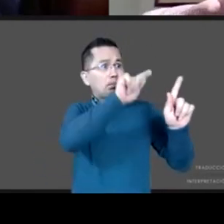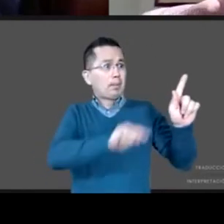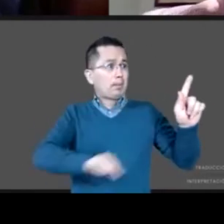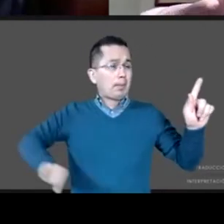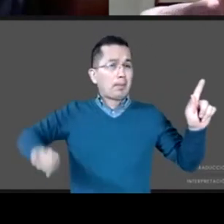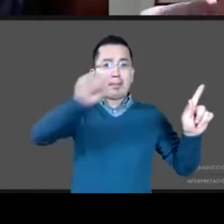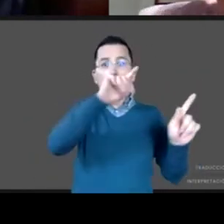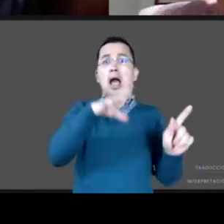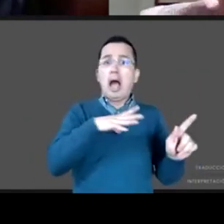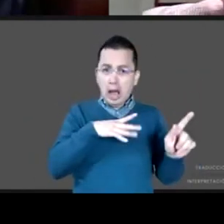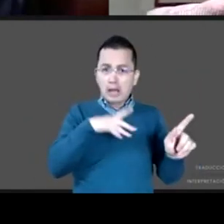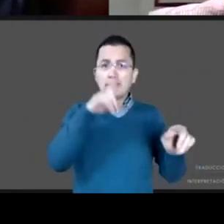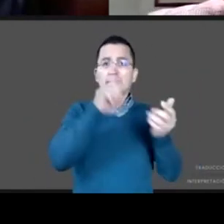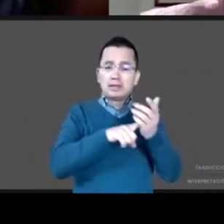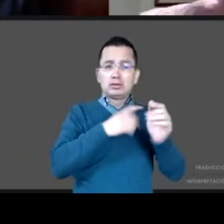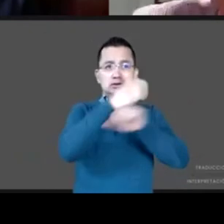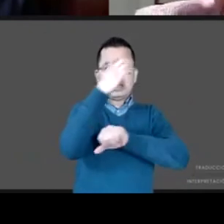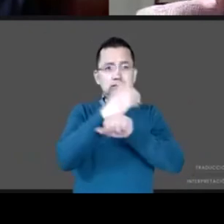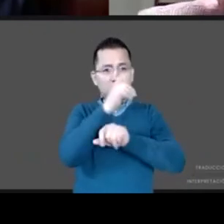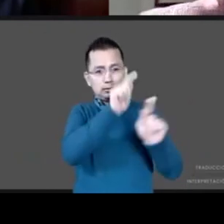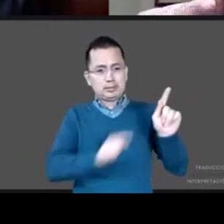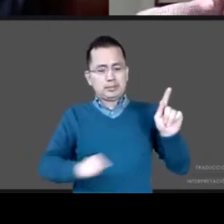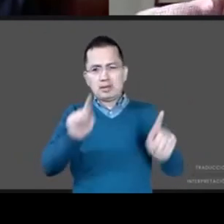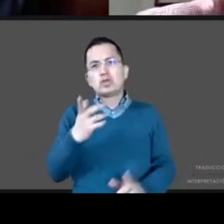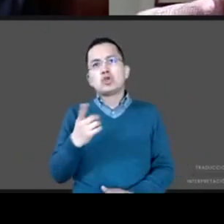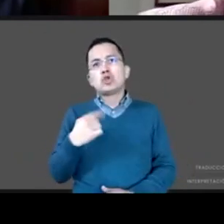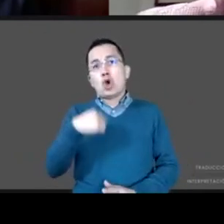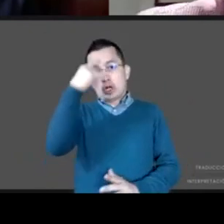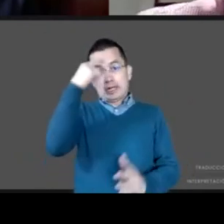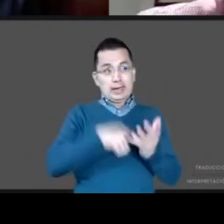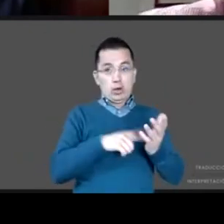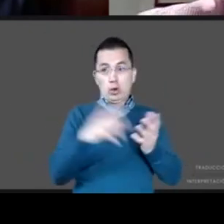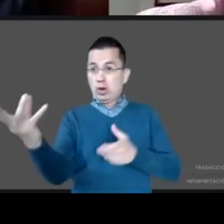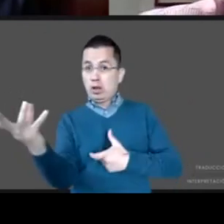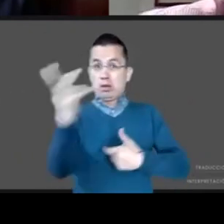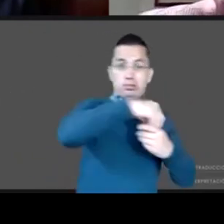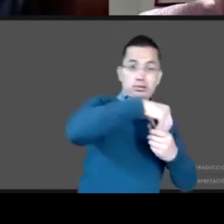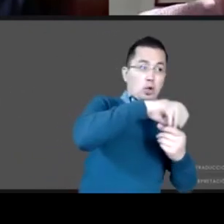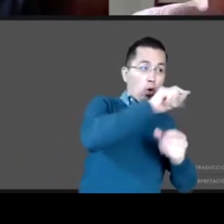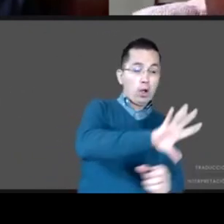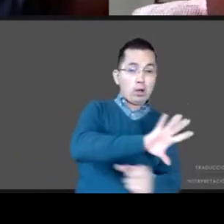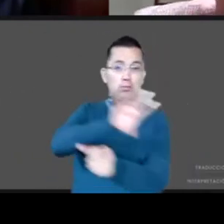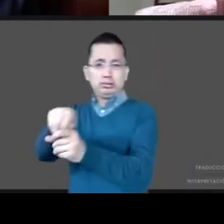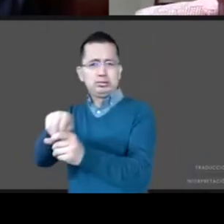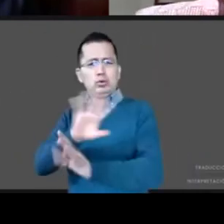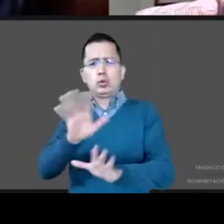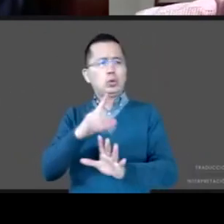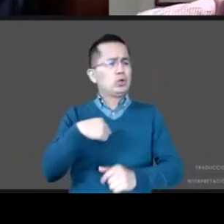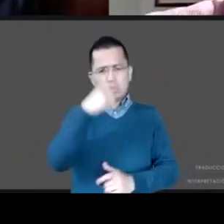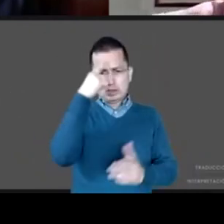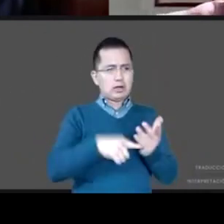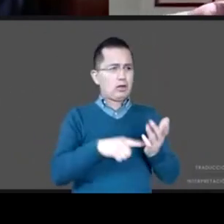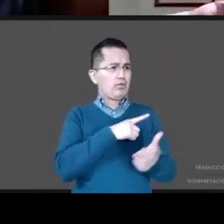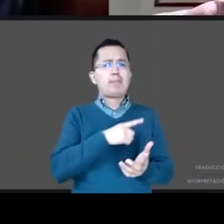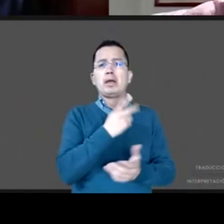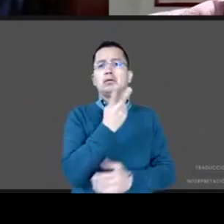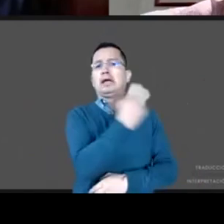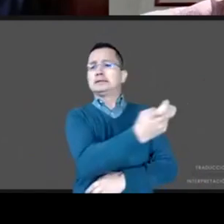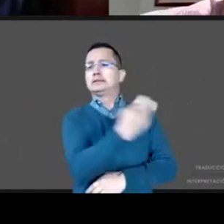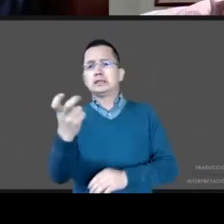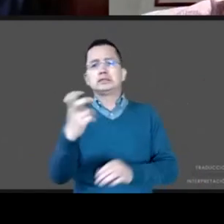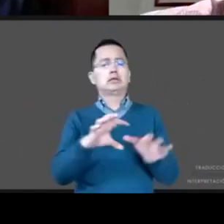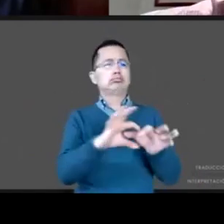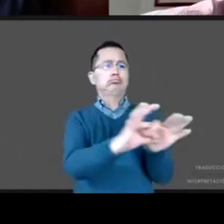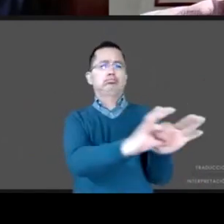mecanismos, más que uno absorba al otro, se complementan y tendrían que fortalecerse, dado lo que ya hemos comentado en todos